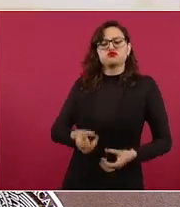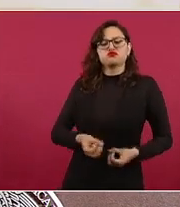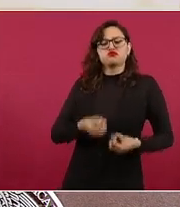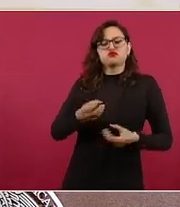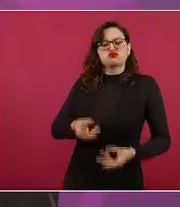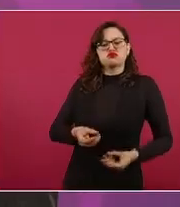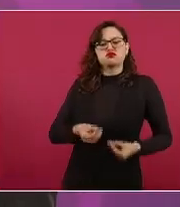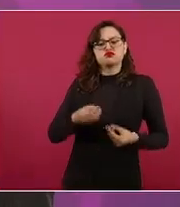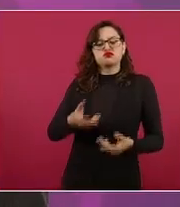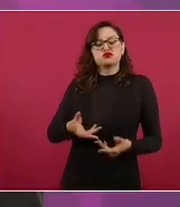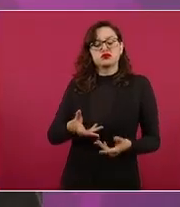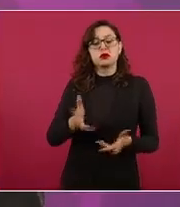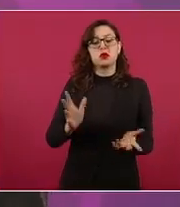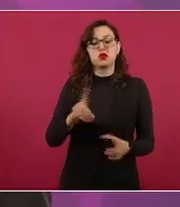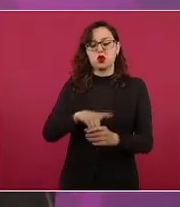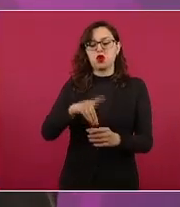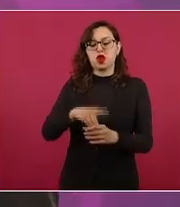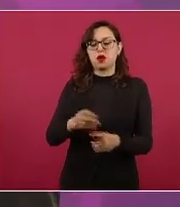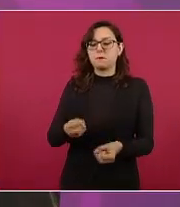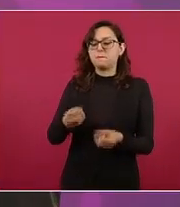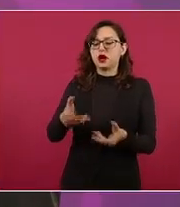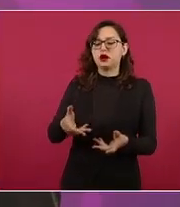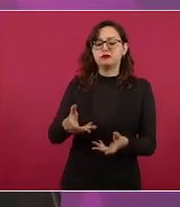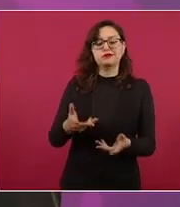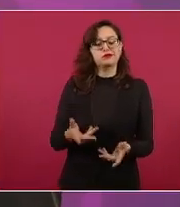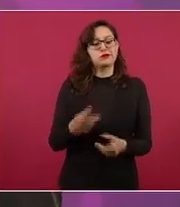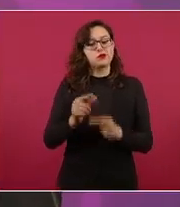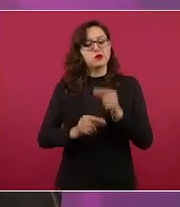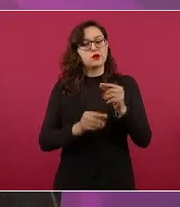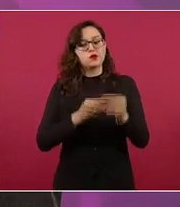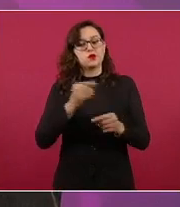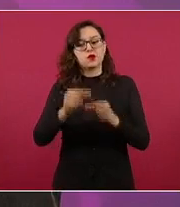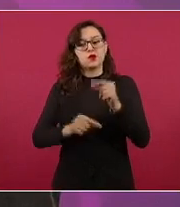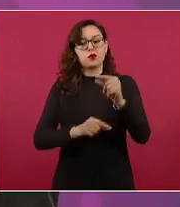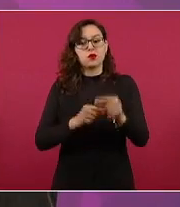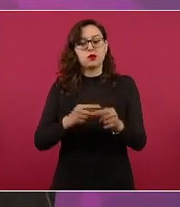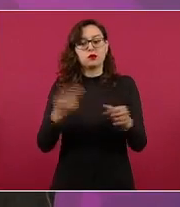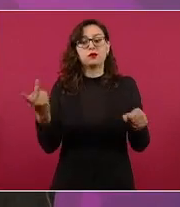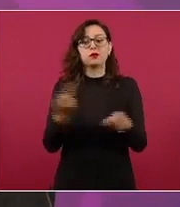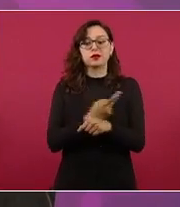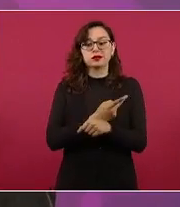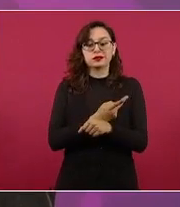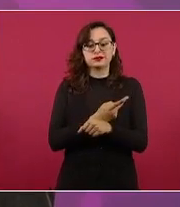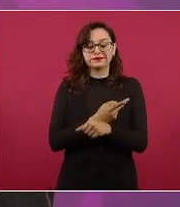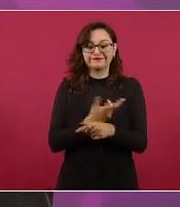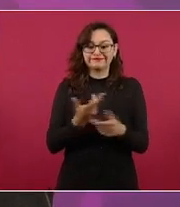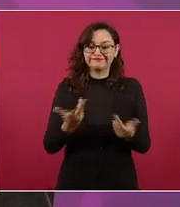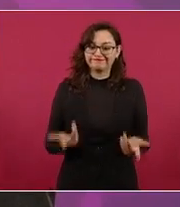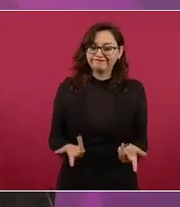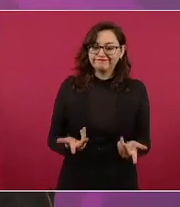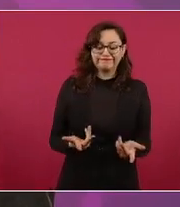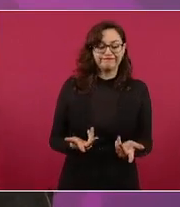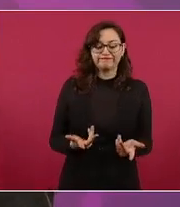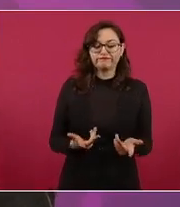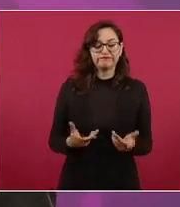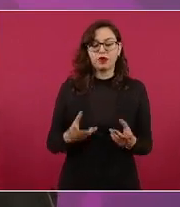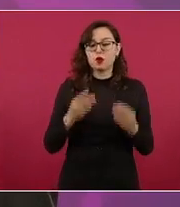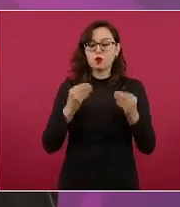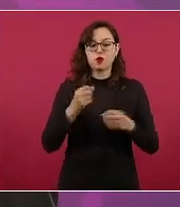desafortunada, peligrosa para la salud pública, se estimuló las aventuras empresariales